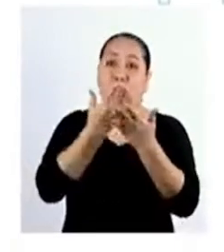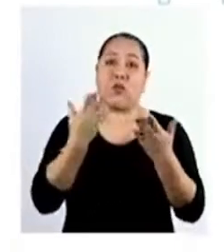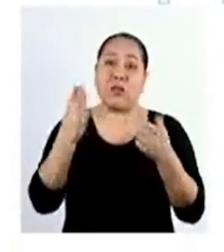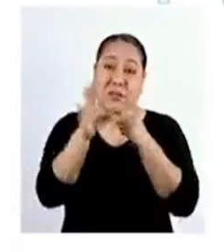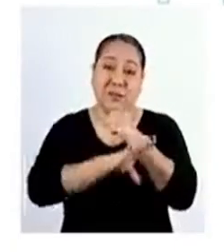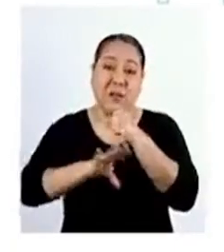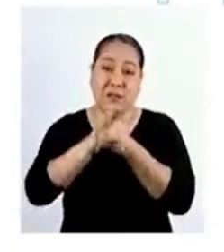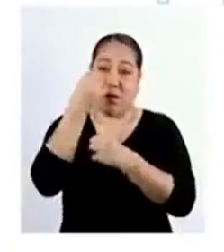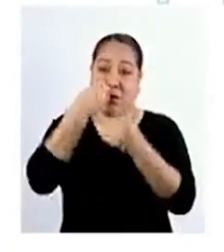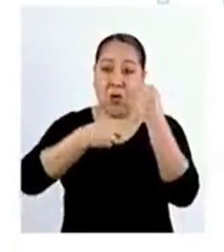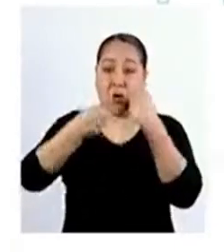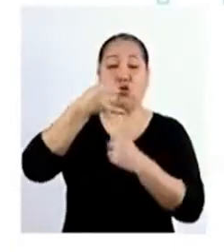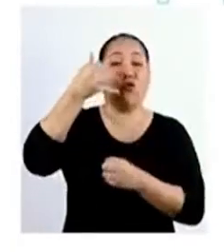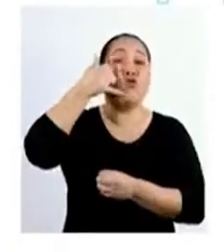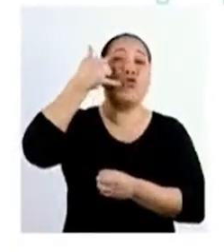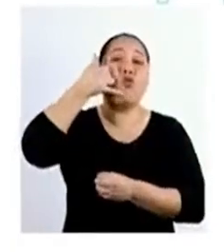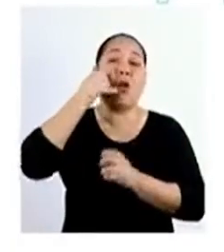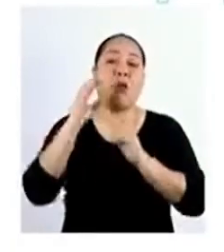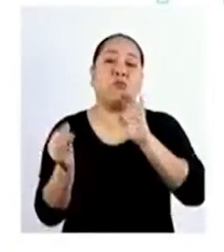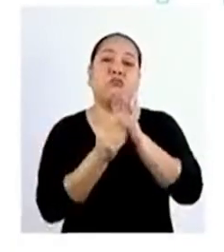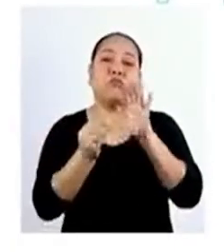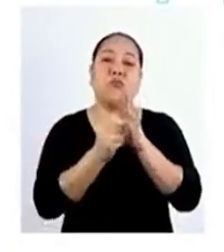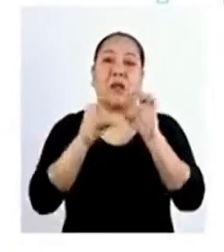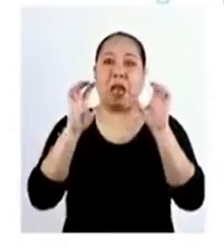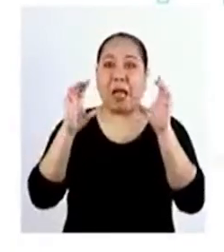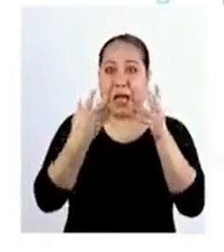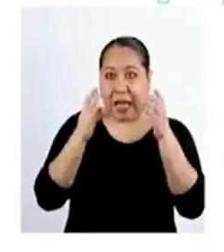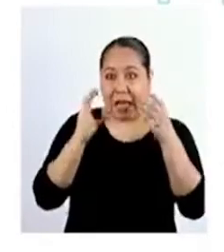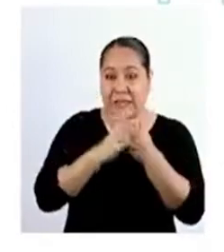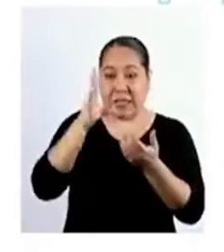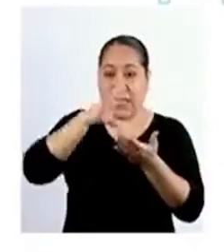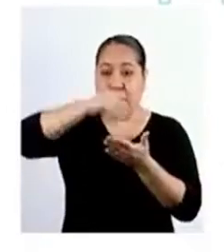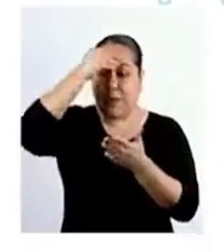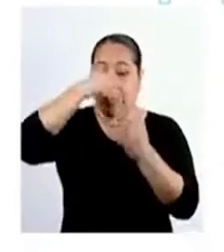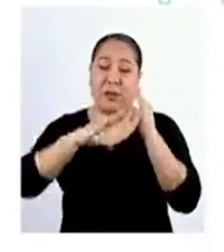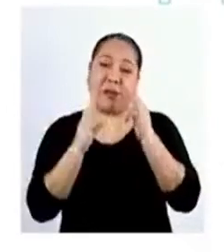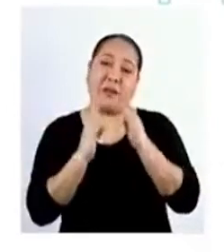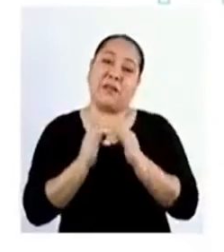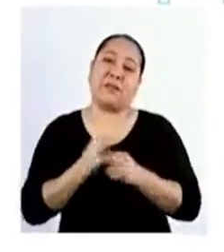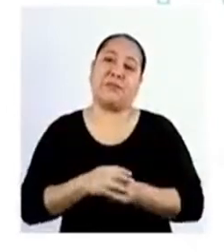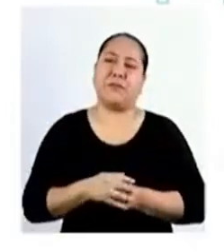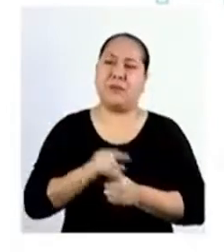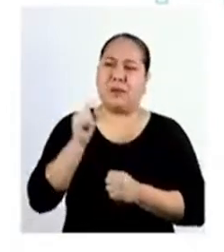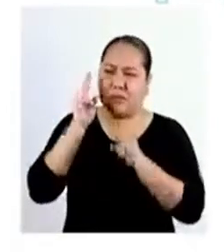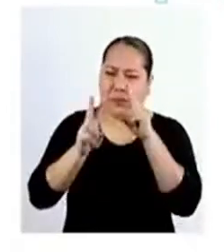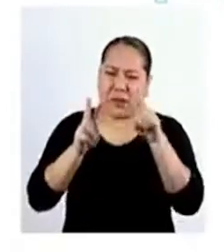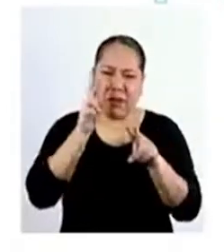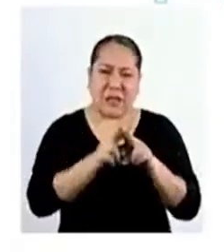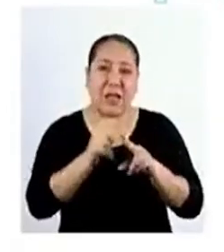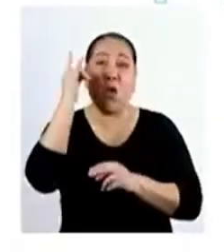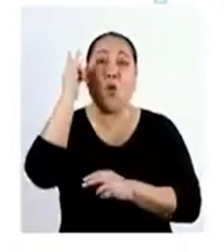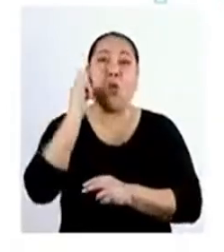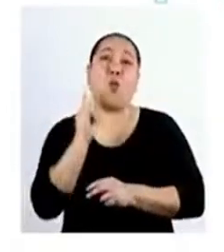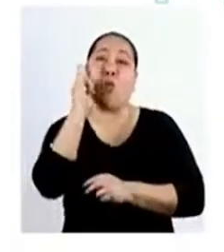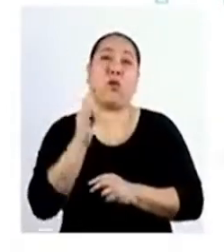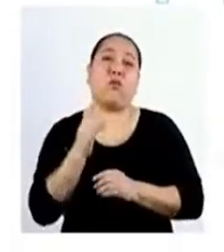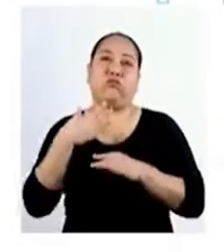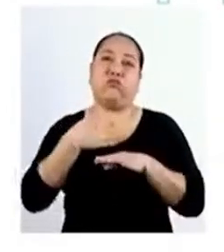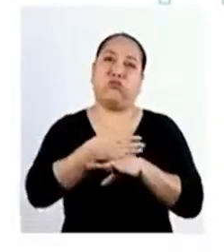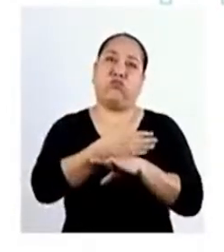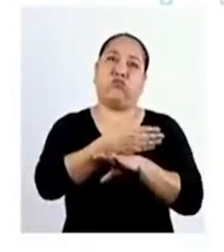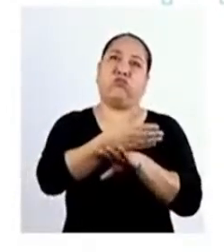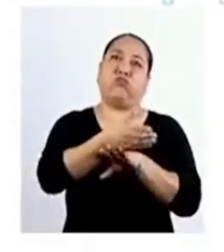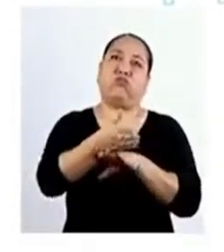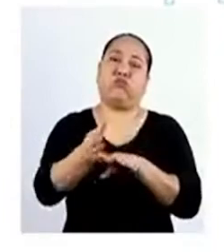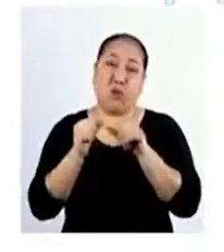básicos y un celular adicional para las clases de aprendo en casa. Al enterarnos de que esta emergencia iba a